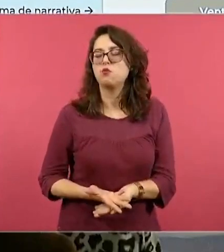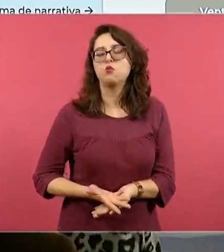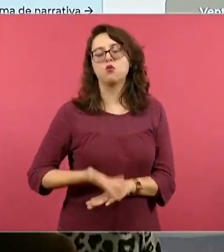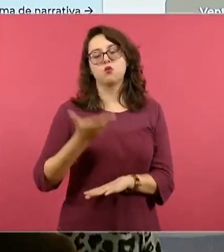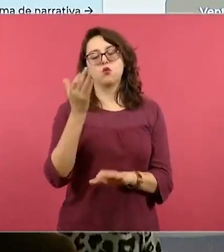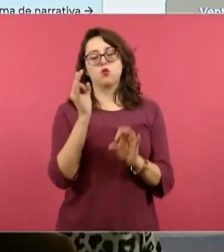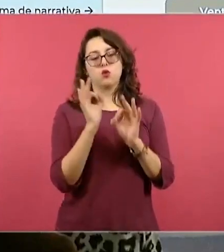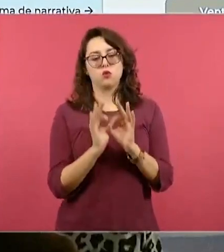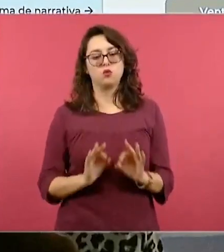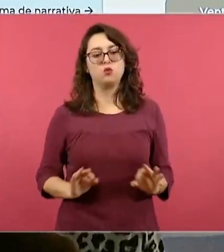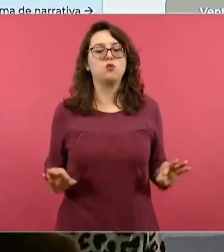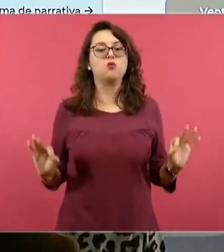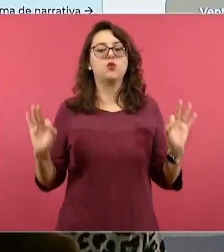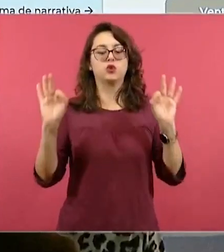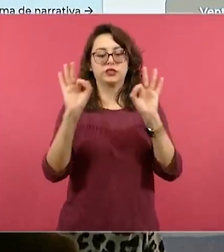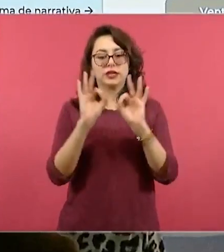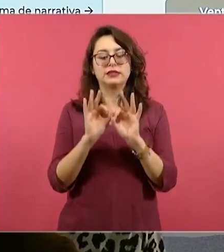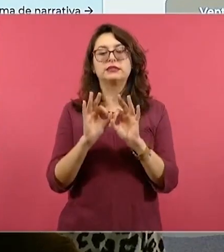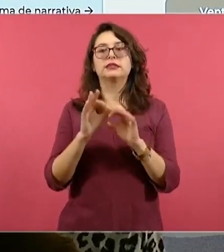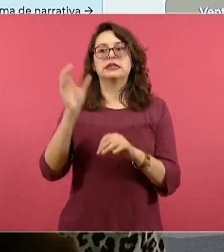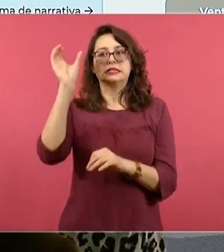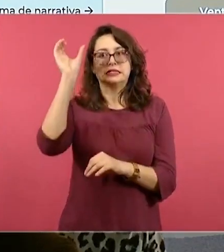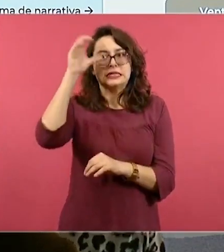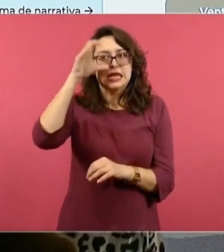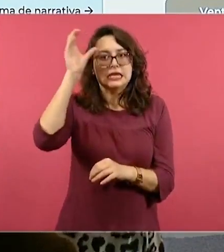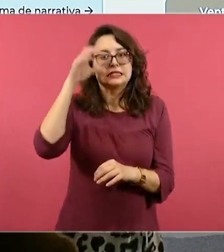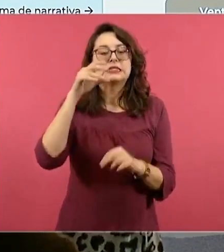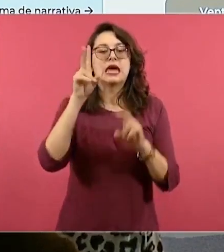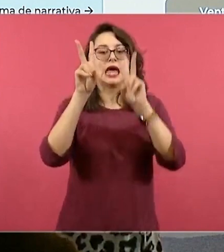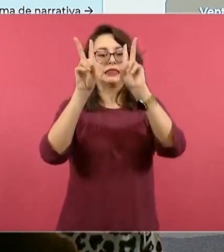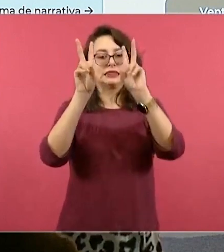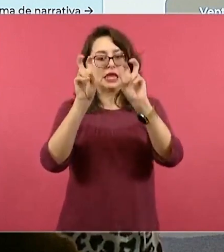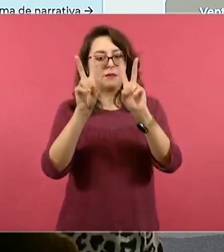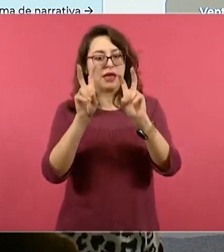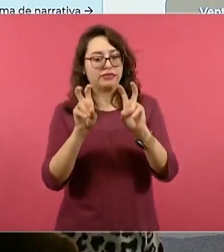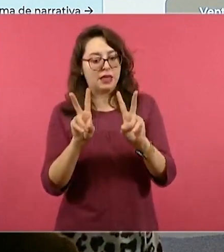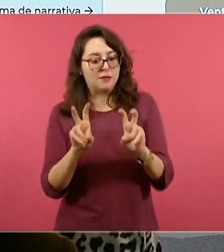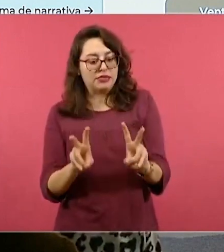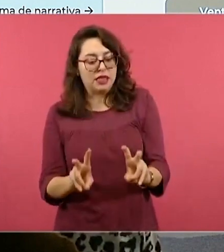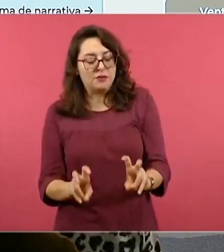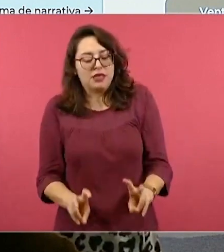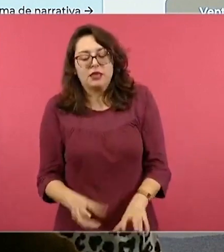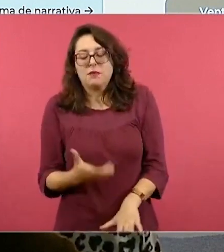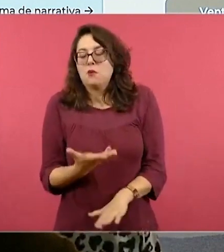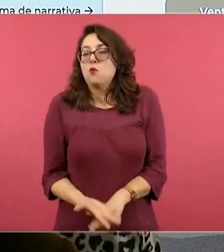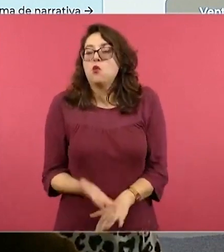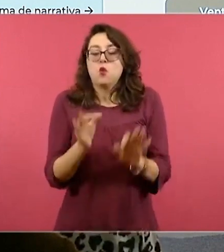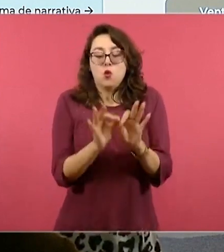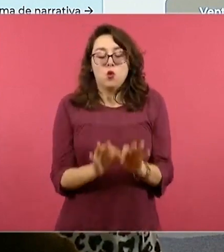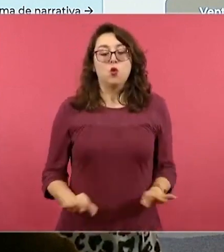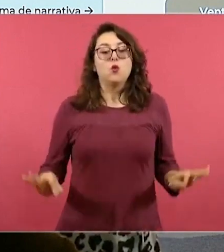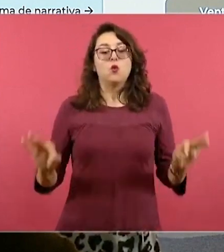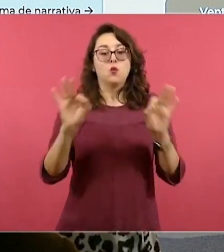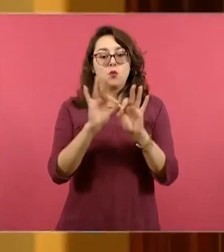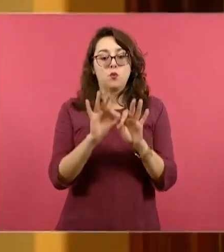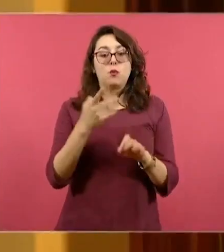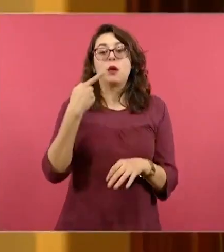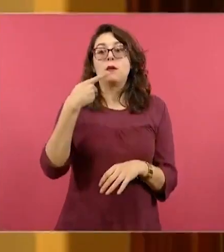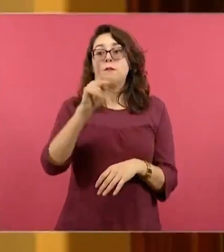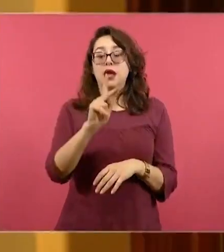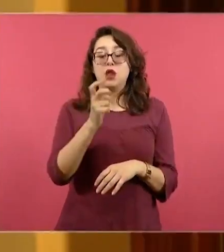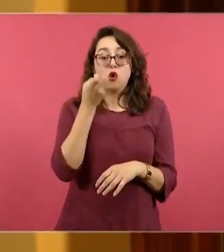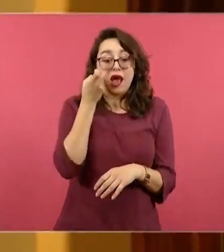las disciplinas que componen los campos, pero también lo podemos vincular o se puede vincular con saberes de la comunidad